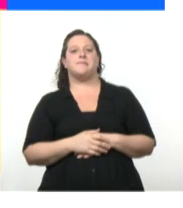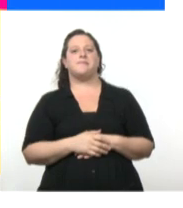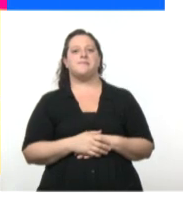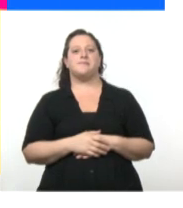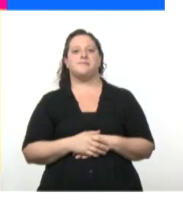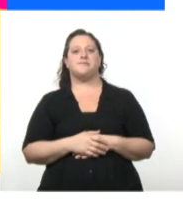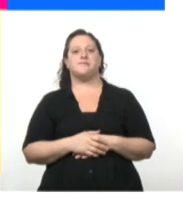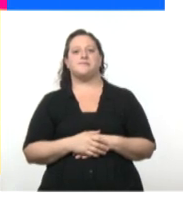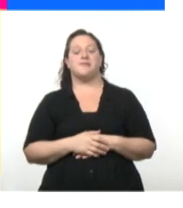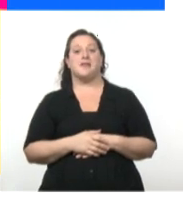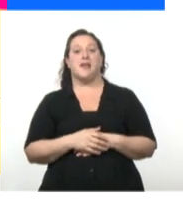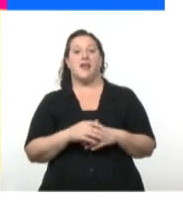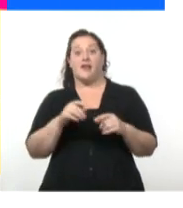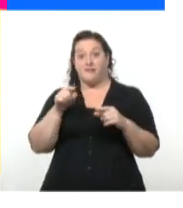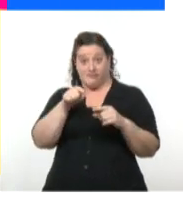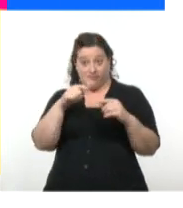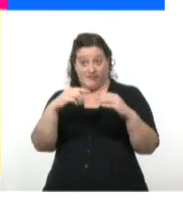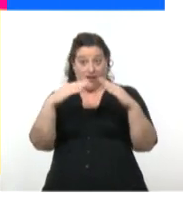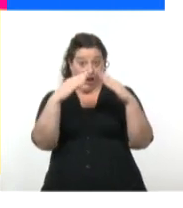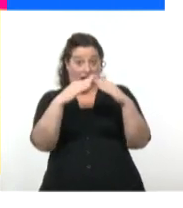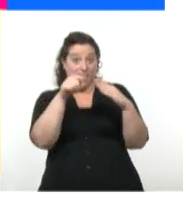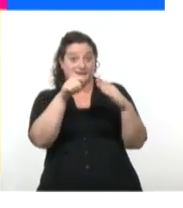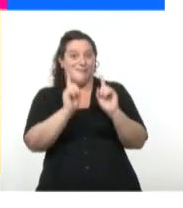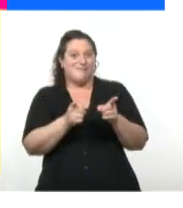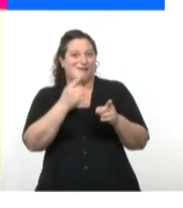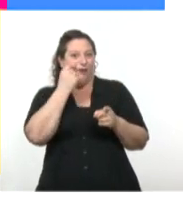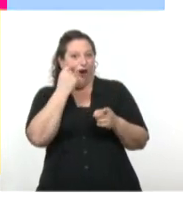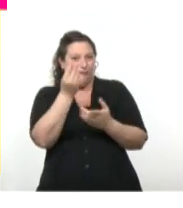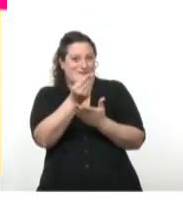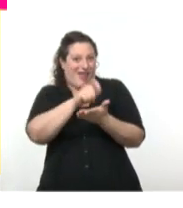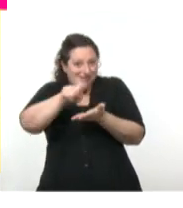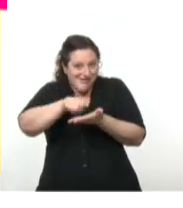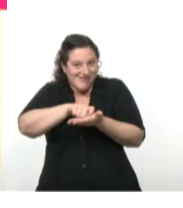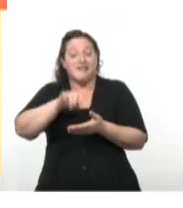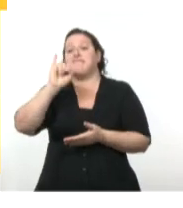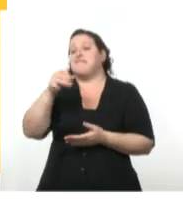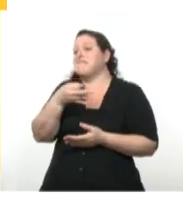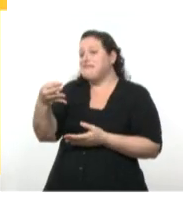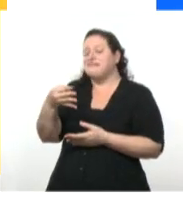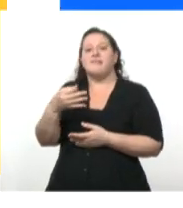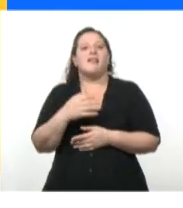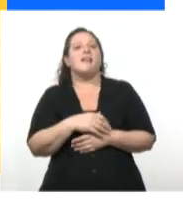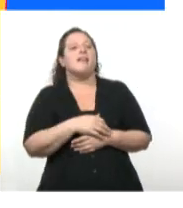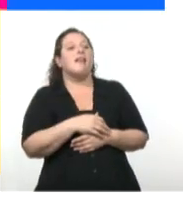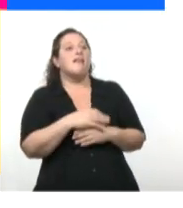Esta es la casa, ¿no? Esta es la casa del guionista. La del guionista. ¿Esa casa existe o existía?